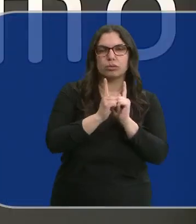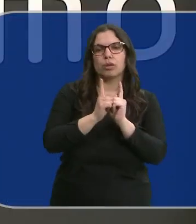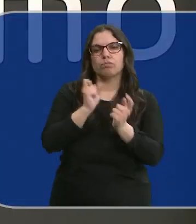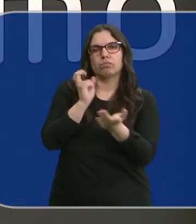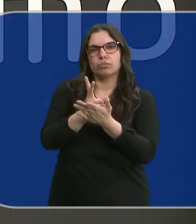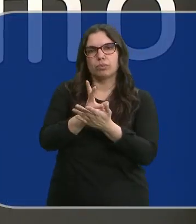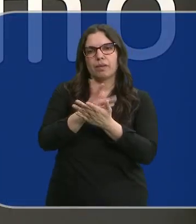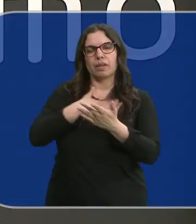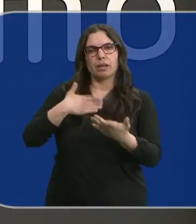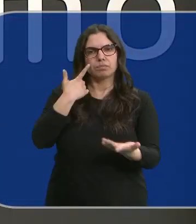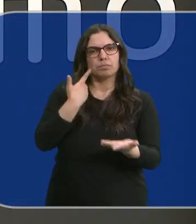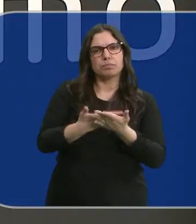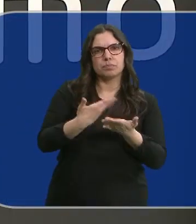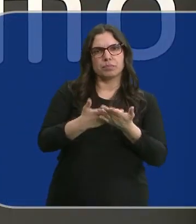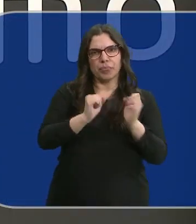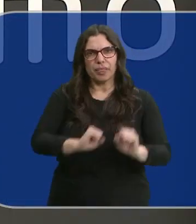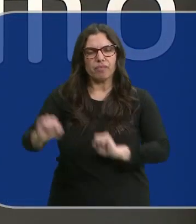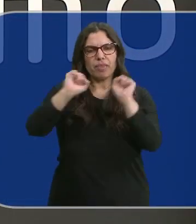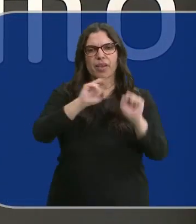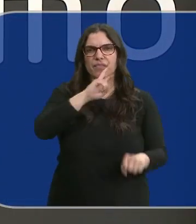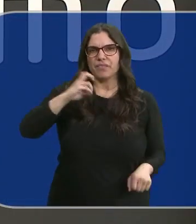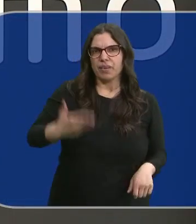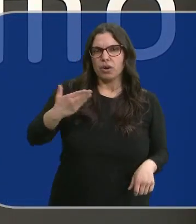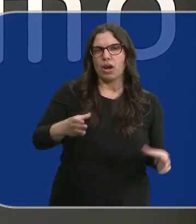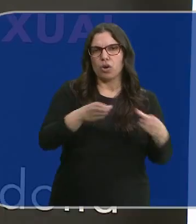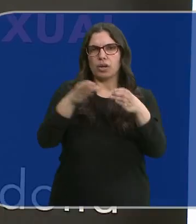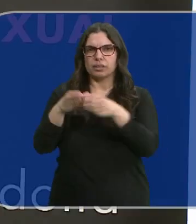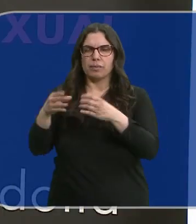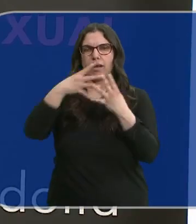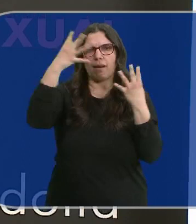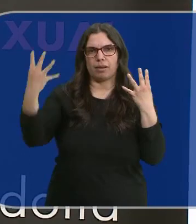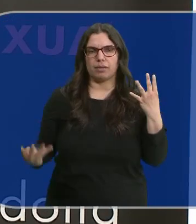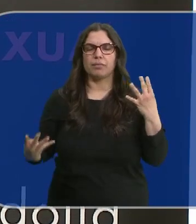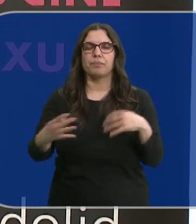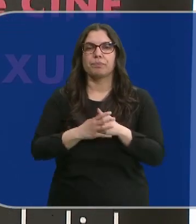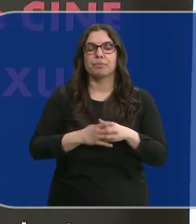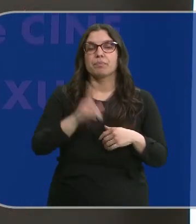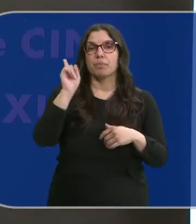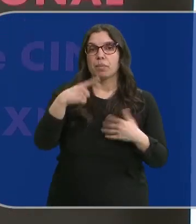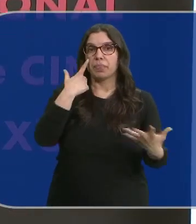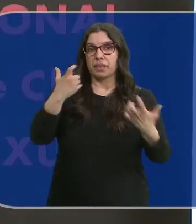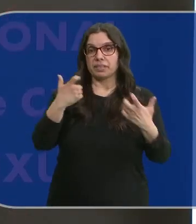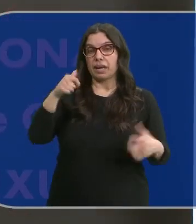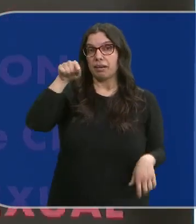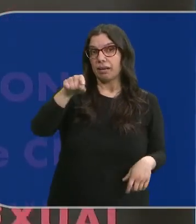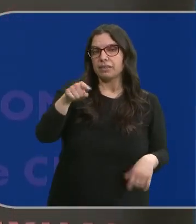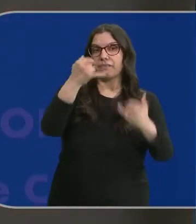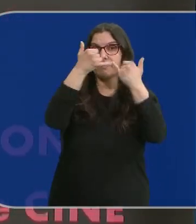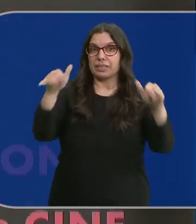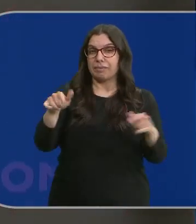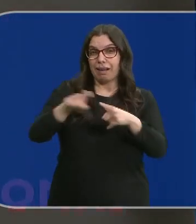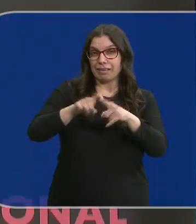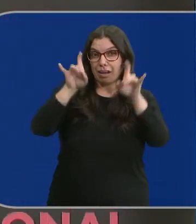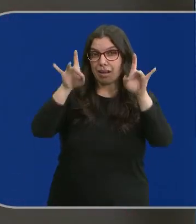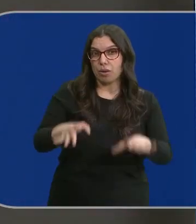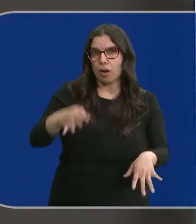por mostrar y defender y valorar los derechos de los colectivos LGTBI+. Hay que destacar que este es el único festival de